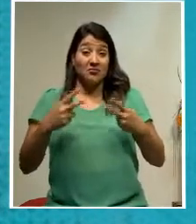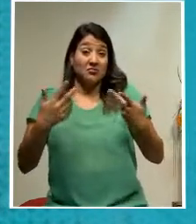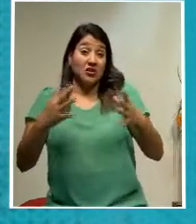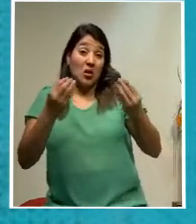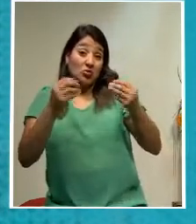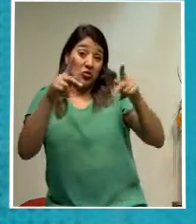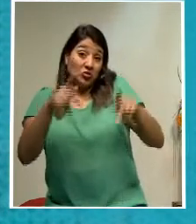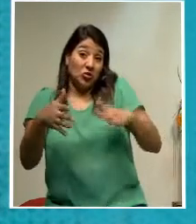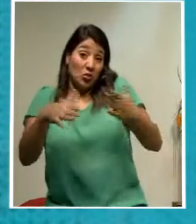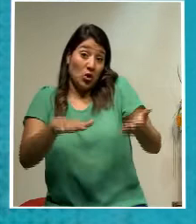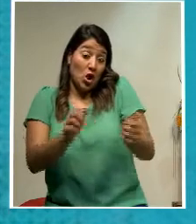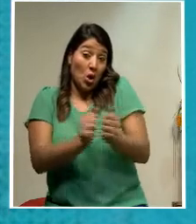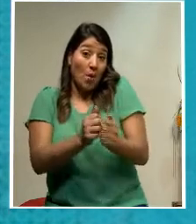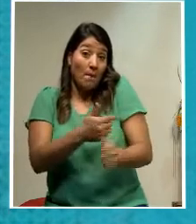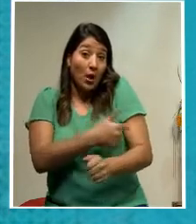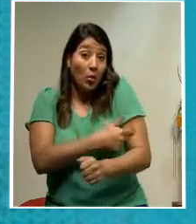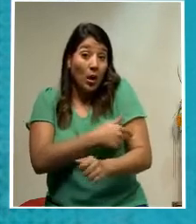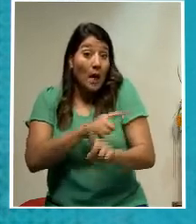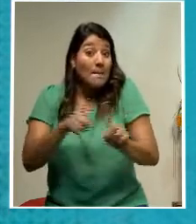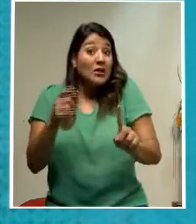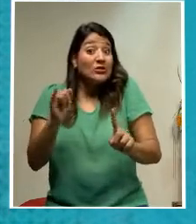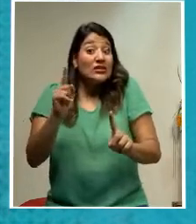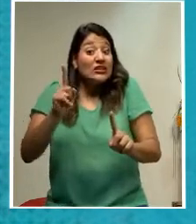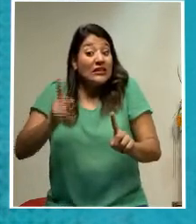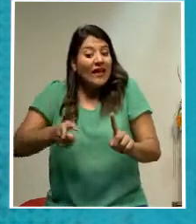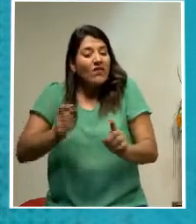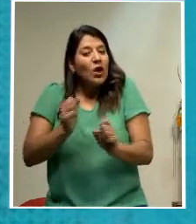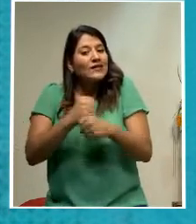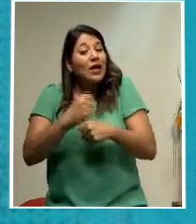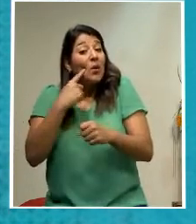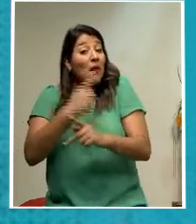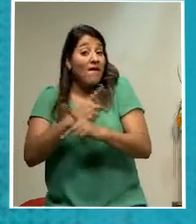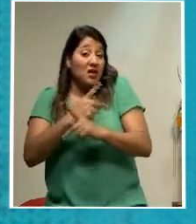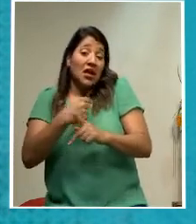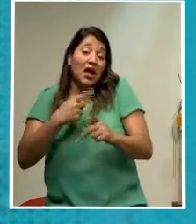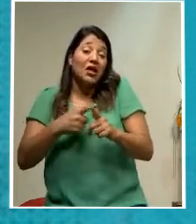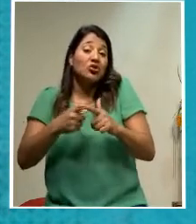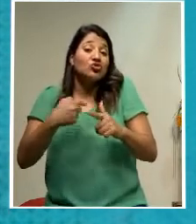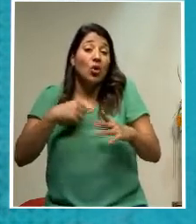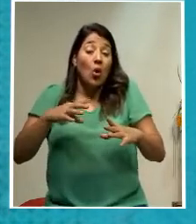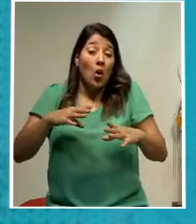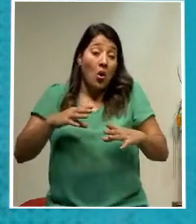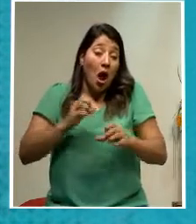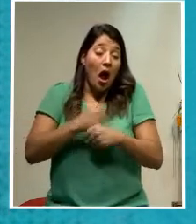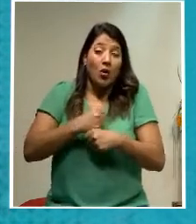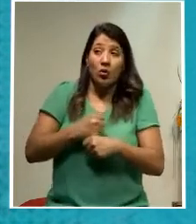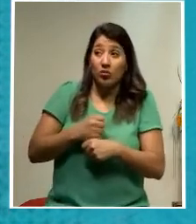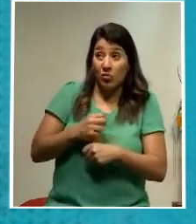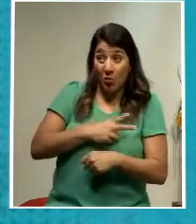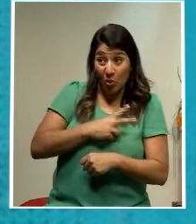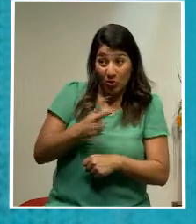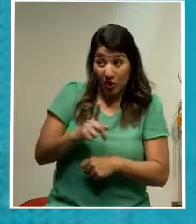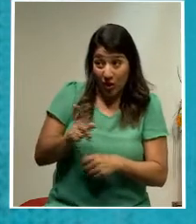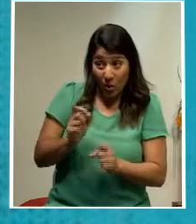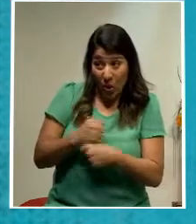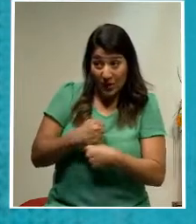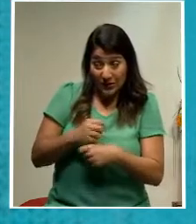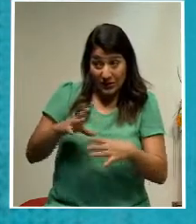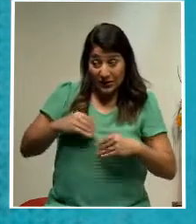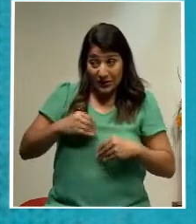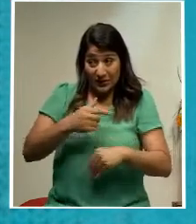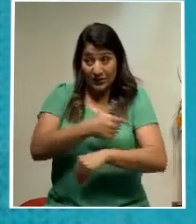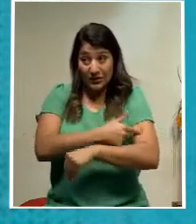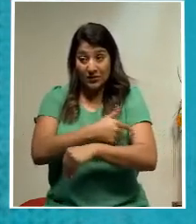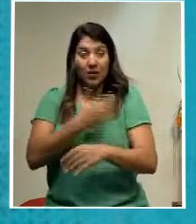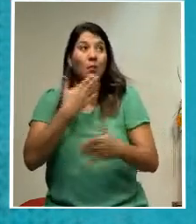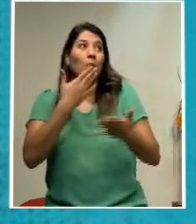¿Pero si tengo que hacerlo para prevenir? Pues seguramente lo voy a hacer. ¿Voluntariamente no lo haría? Bueno, la pregunta es